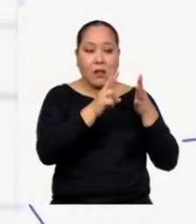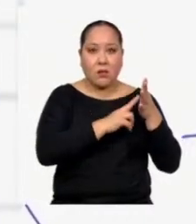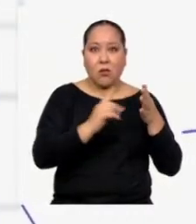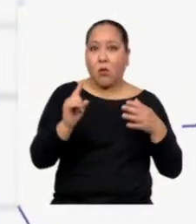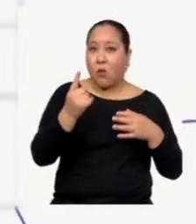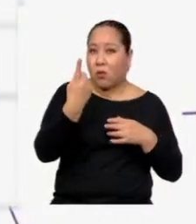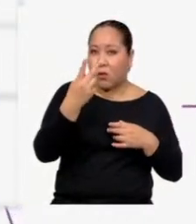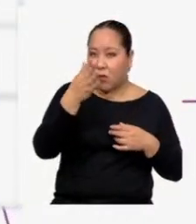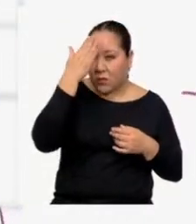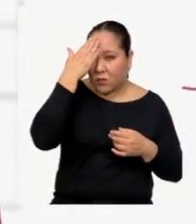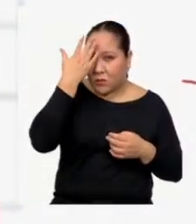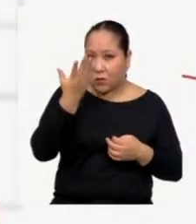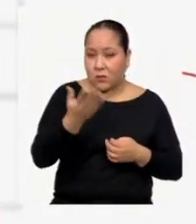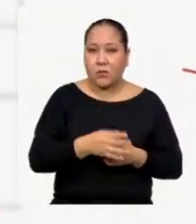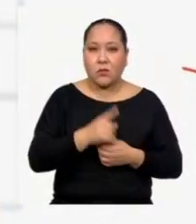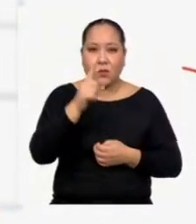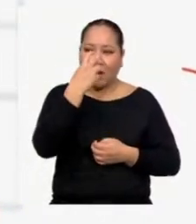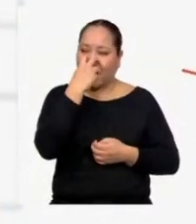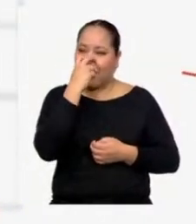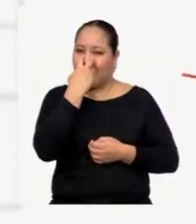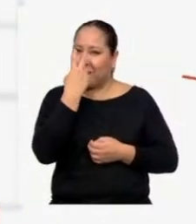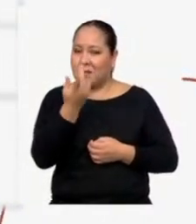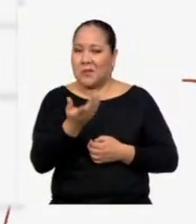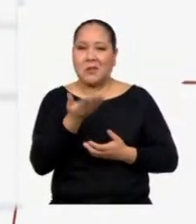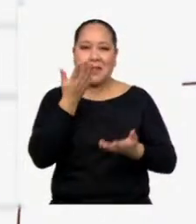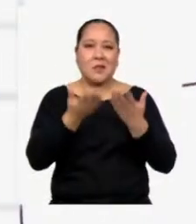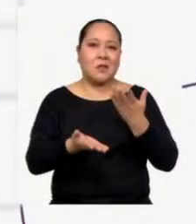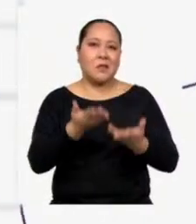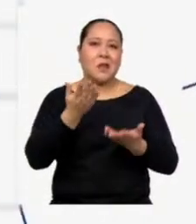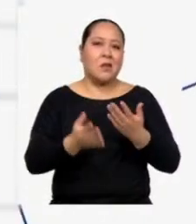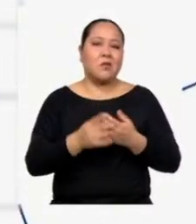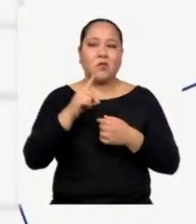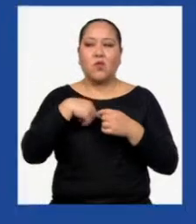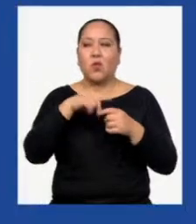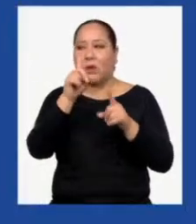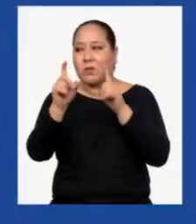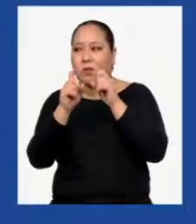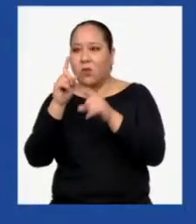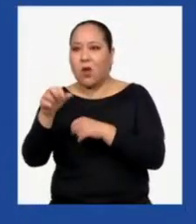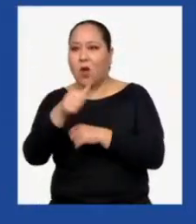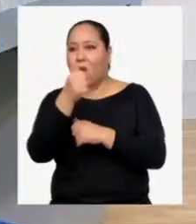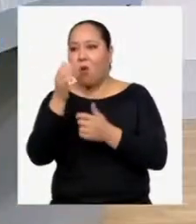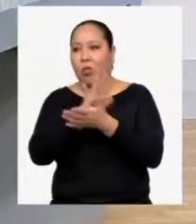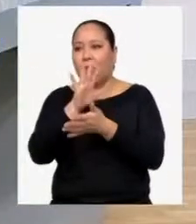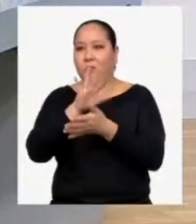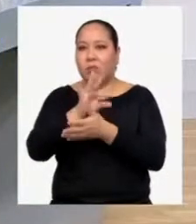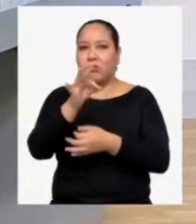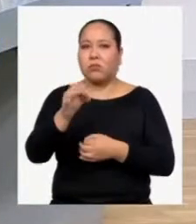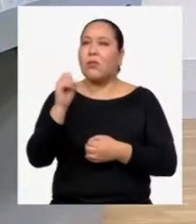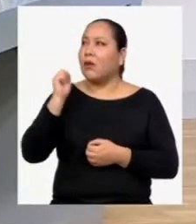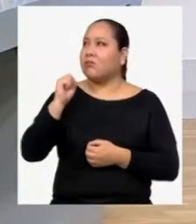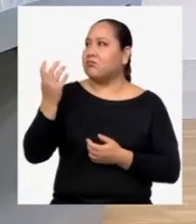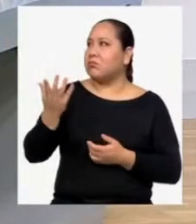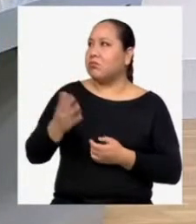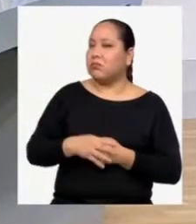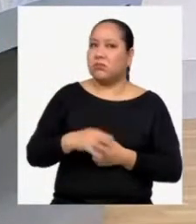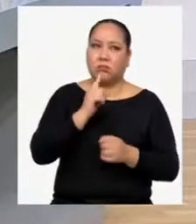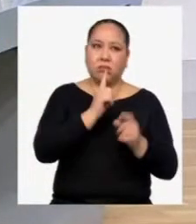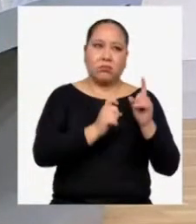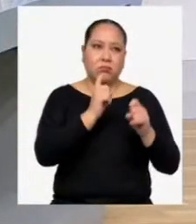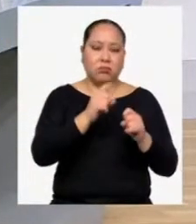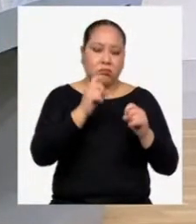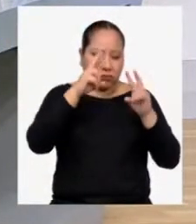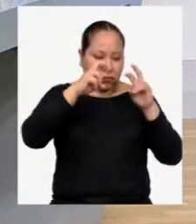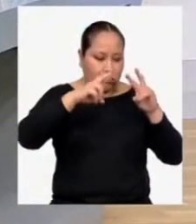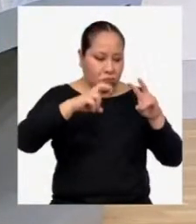fuentes Tú eres bien curioso y seguro que has consultado otros textos Ah sí, consulté más